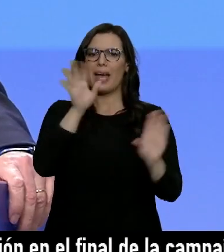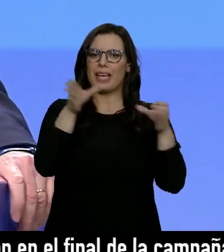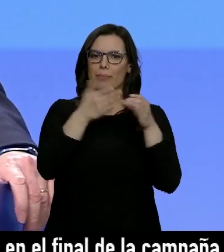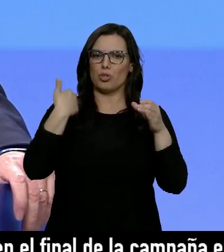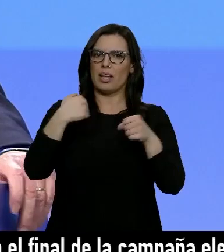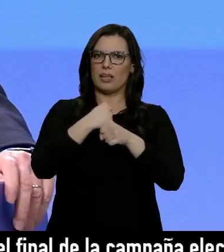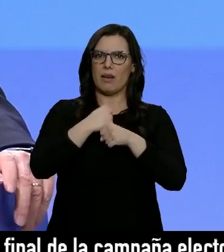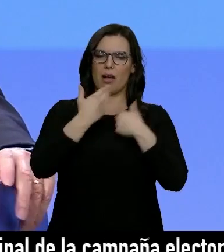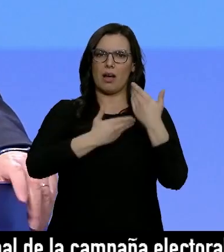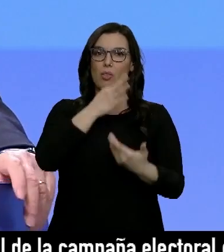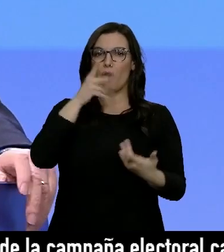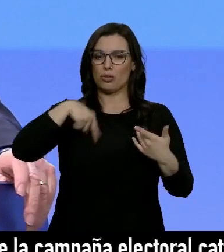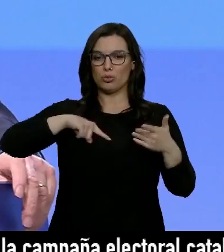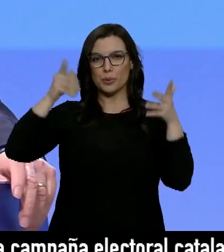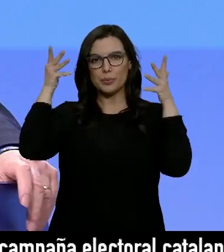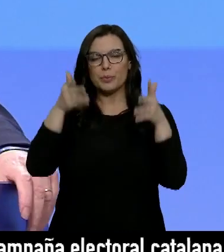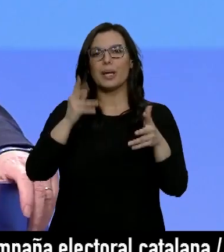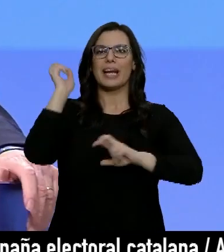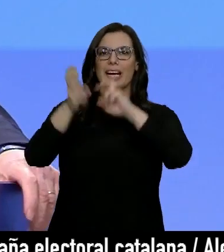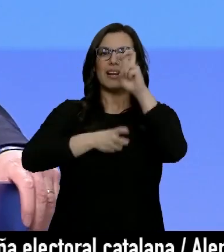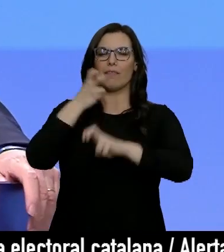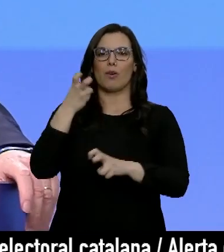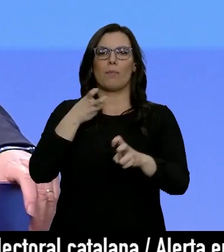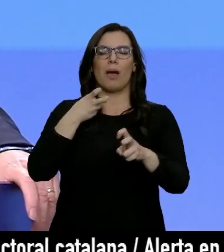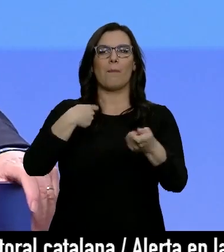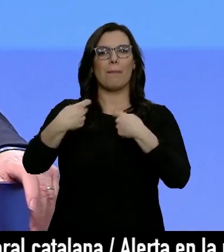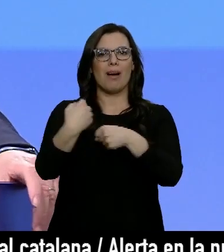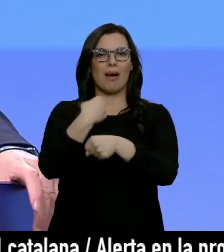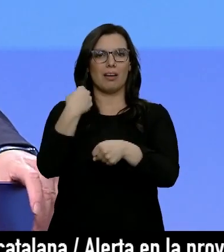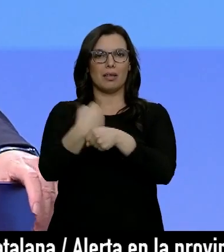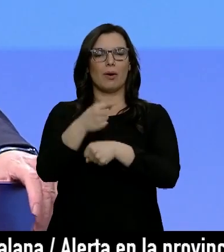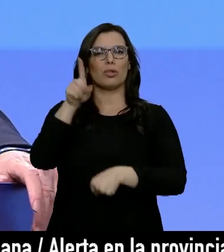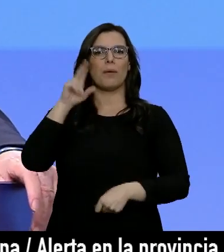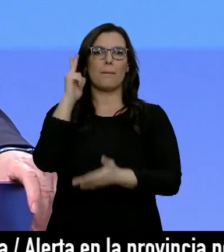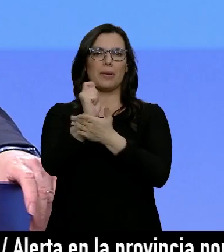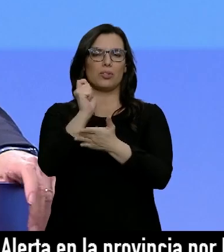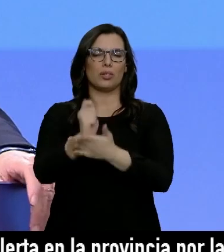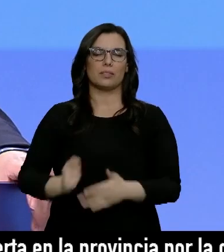y ahora nos centramos en la reforma del mercado de trabajo y de las pensiones.